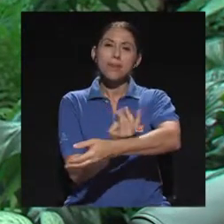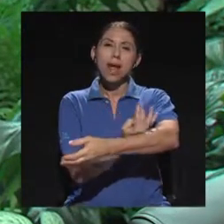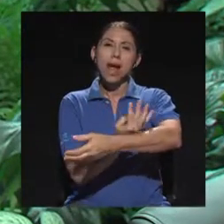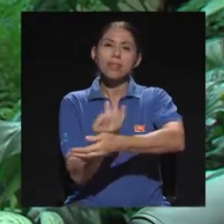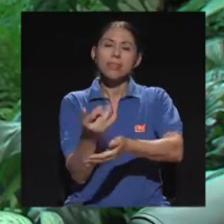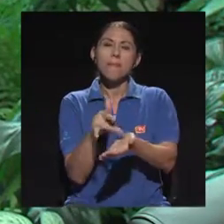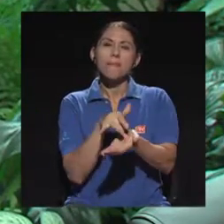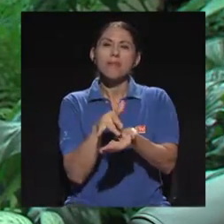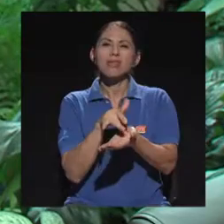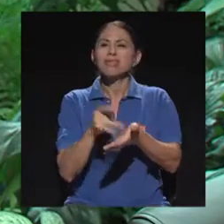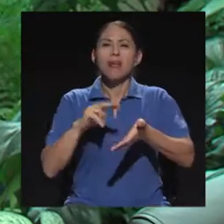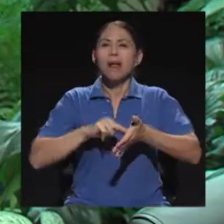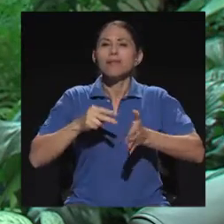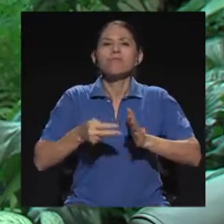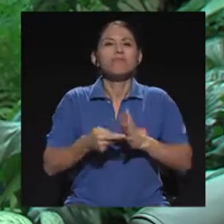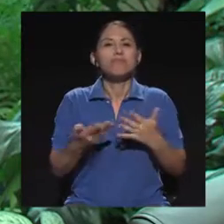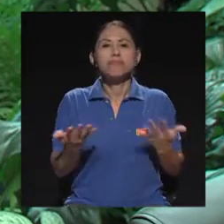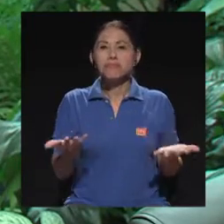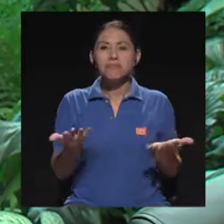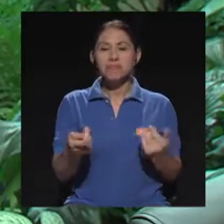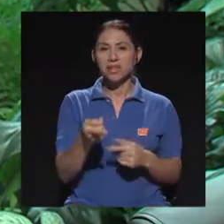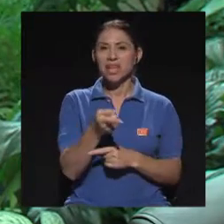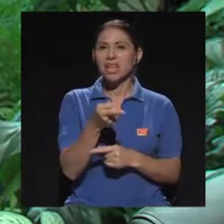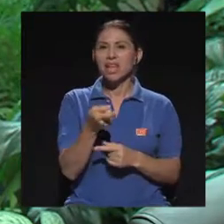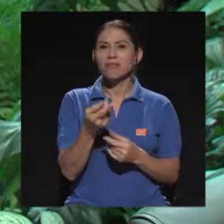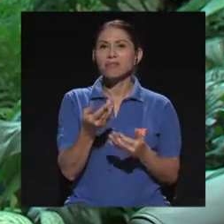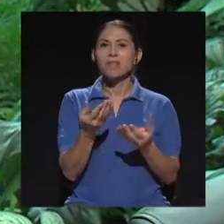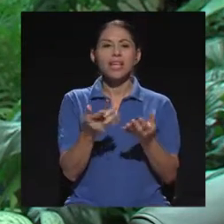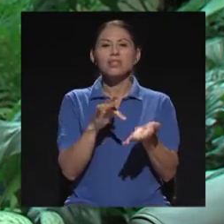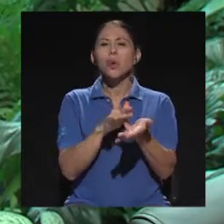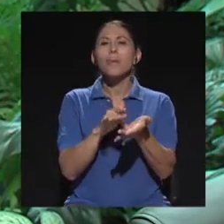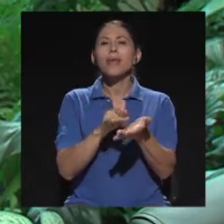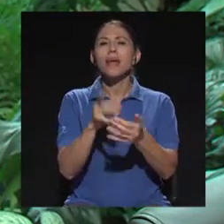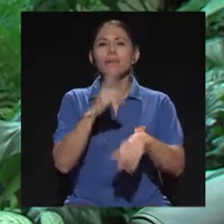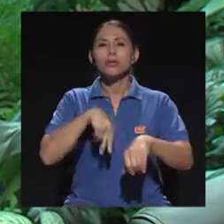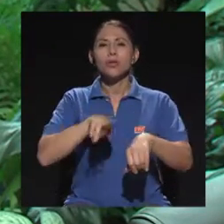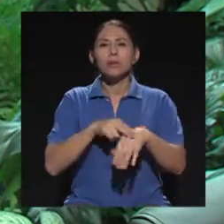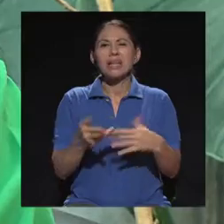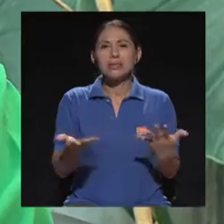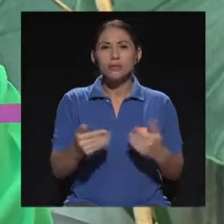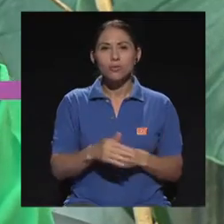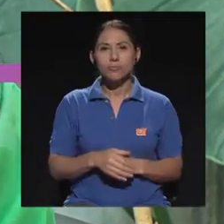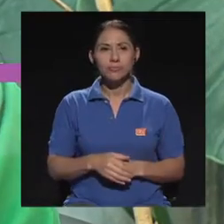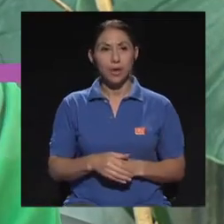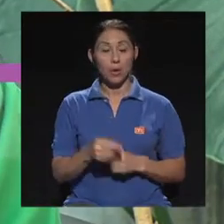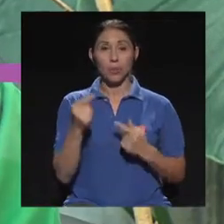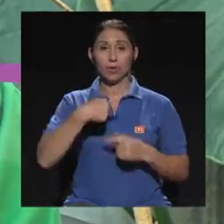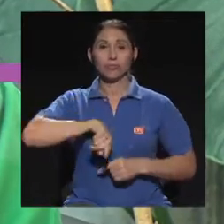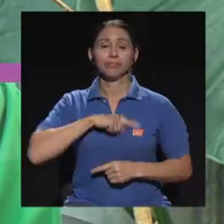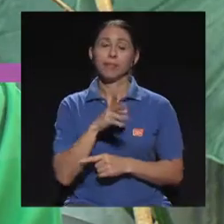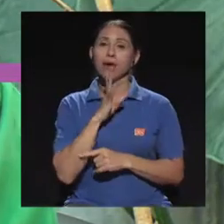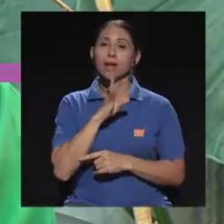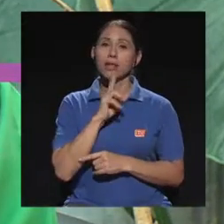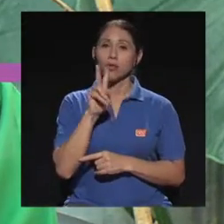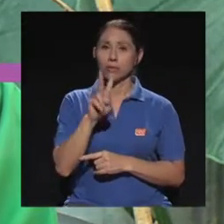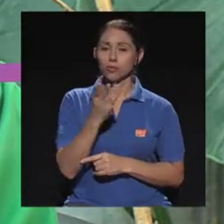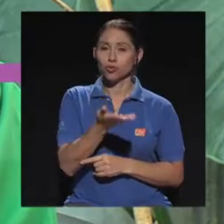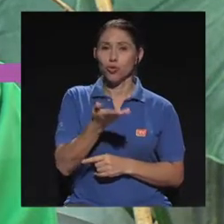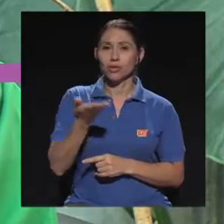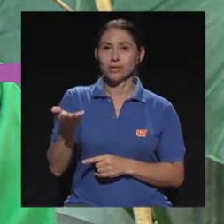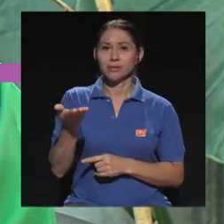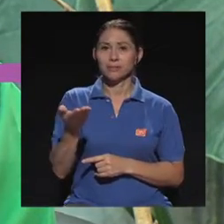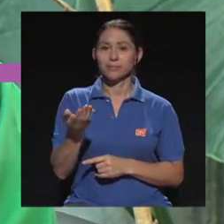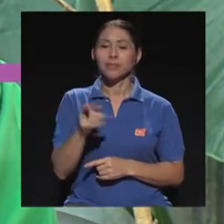planta medicinal, o qué son los medicamentos naturales? Sí, bueno, aquí estamos hablando de dos cosas,